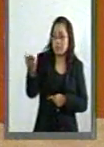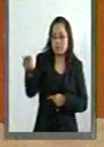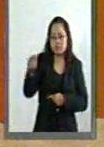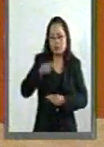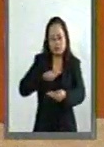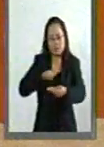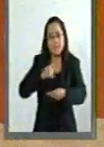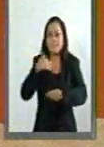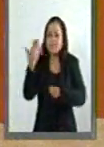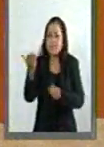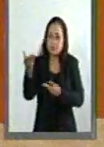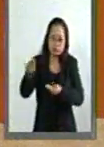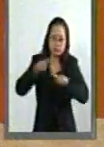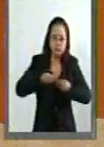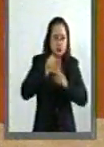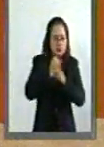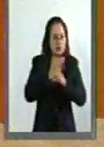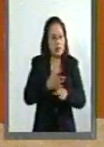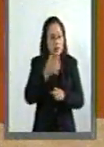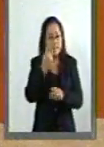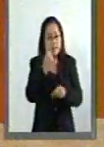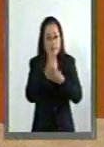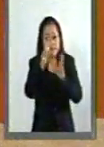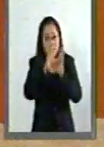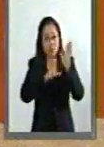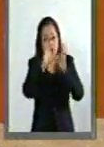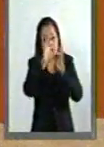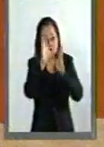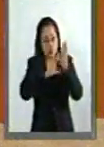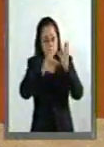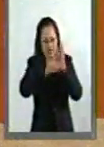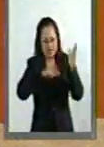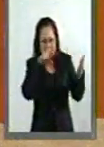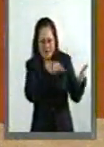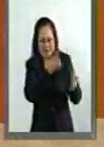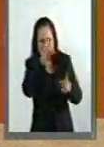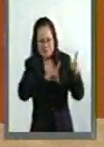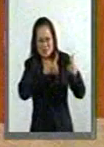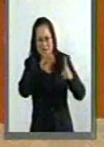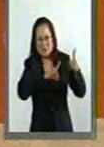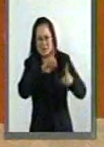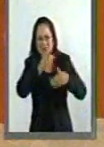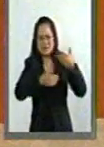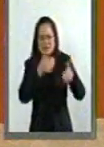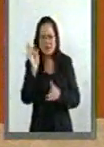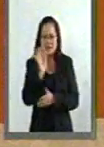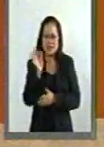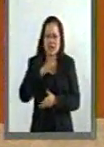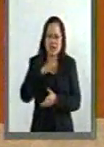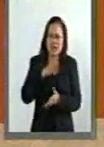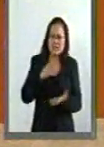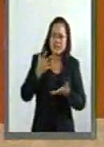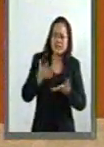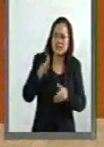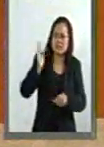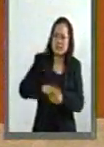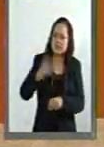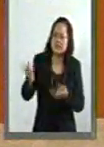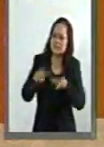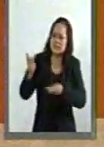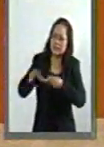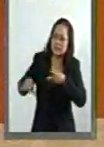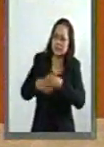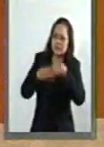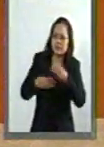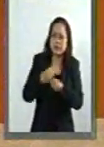pero obviamente de un primer currículum que generó enormes dudas, el hecho de estar estirando este tema generó